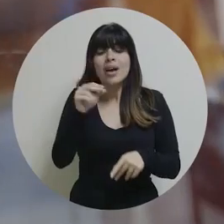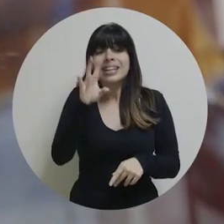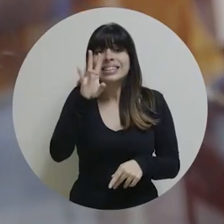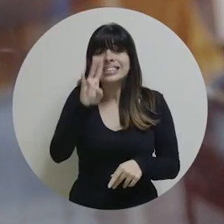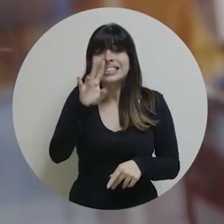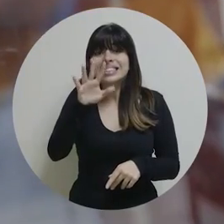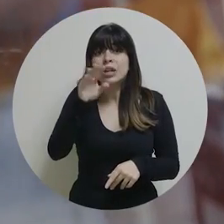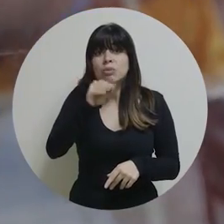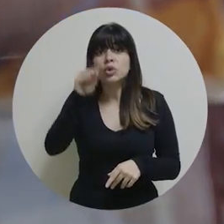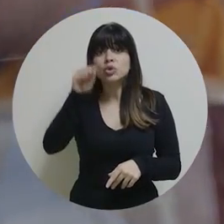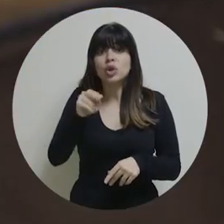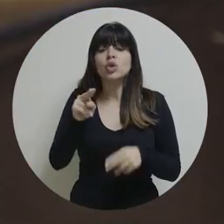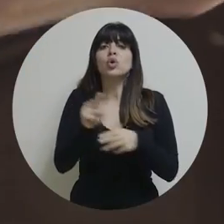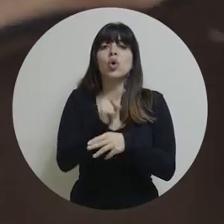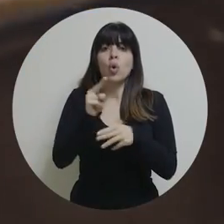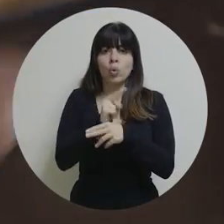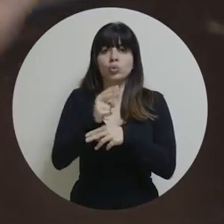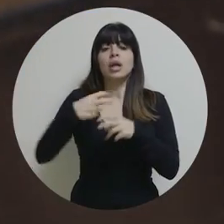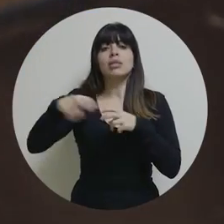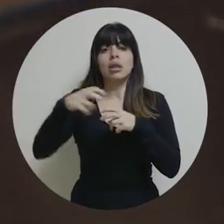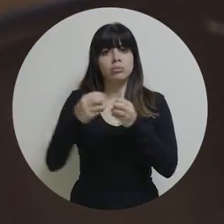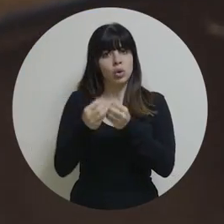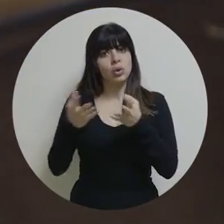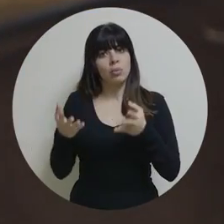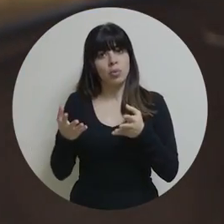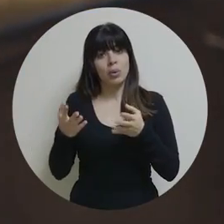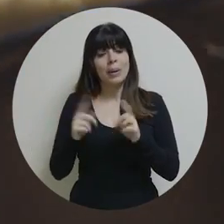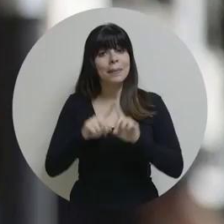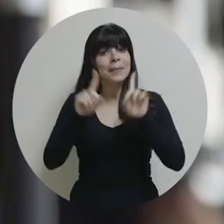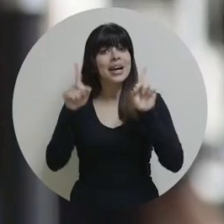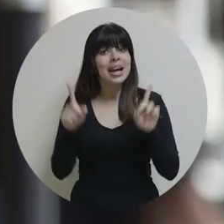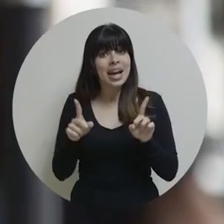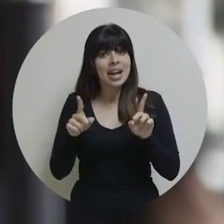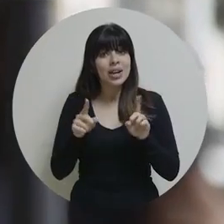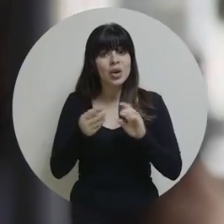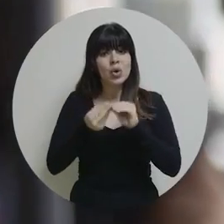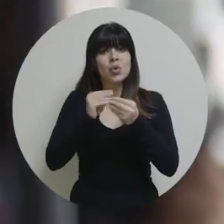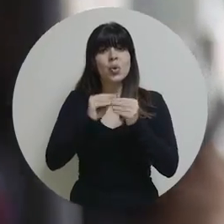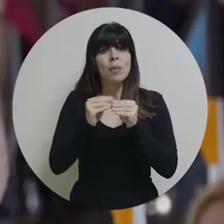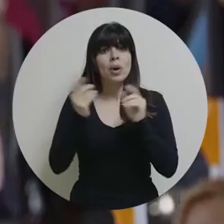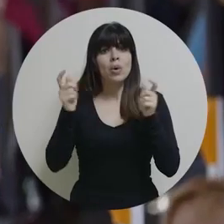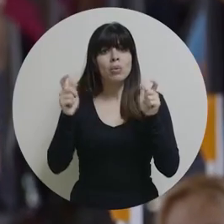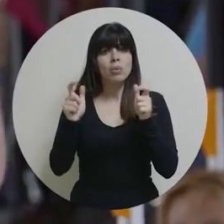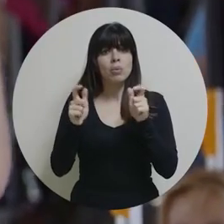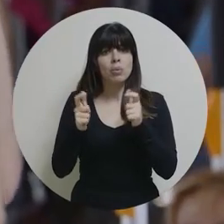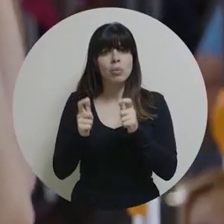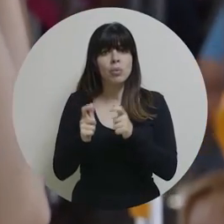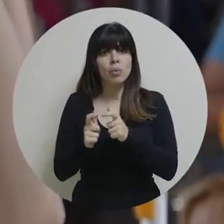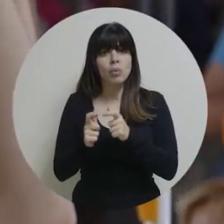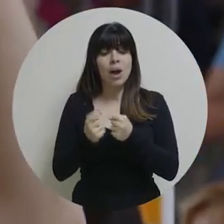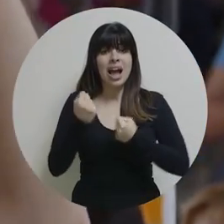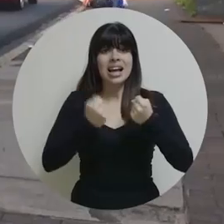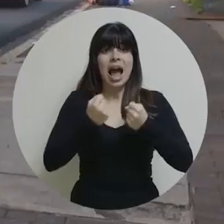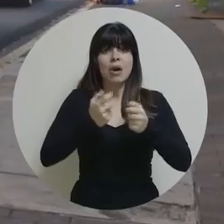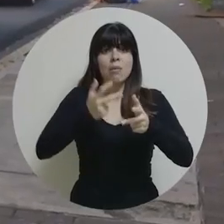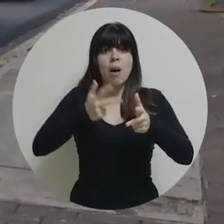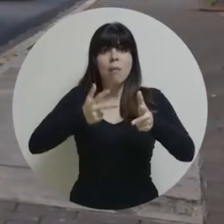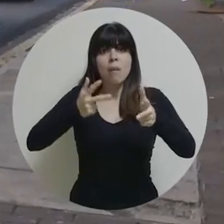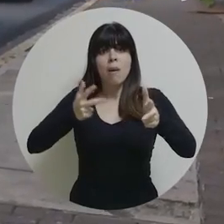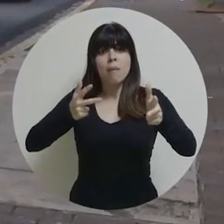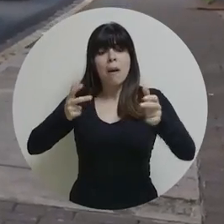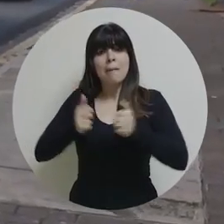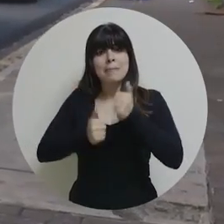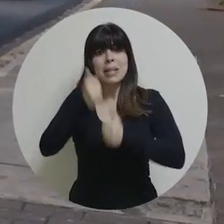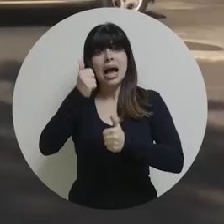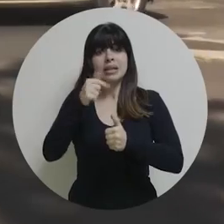75% utilizan medios de transporte público. Sin embargo, esta cifra viene en descenso. La flota vehicular es lo que